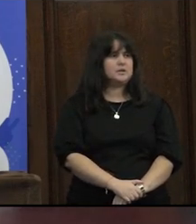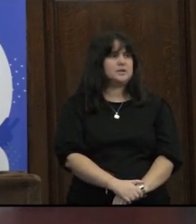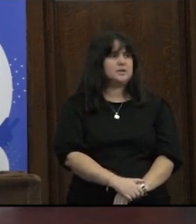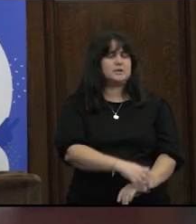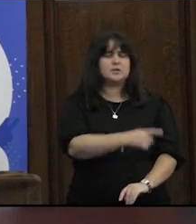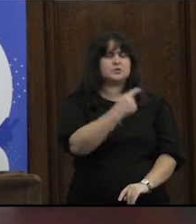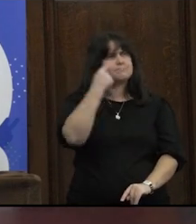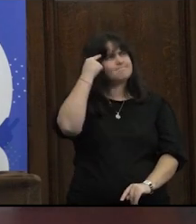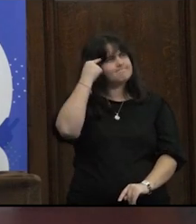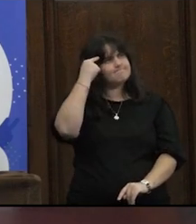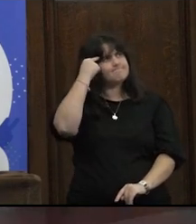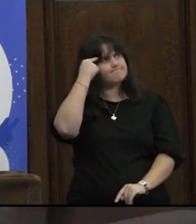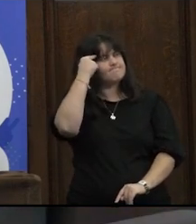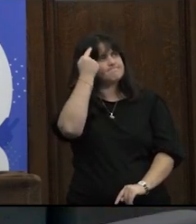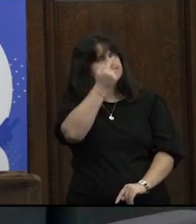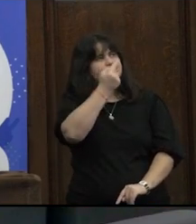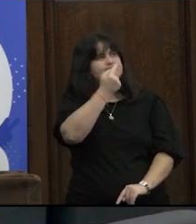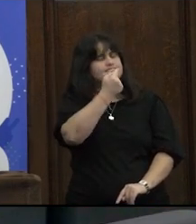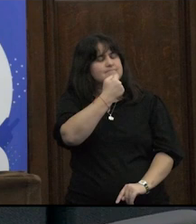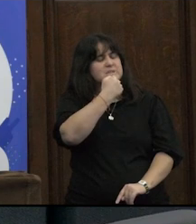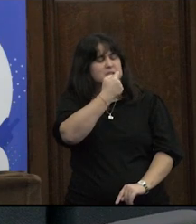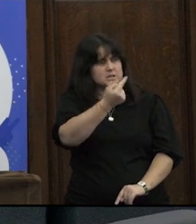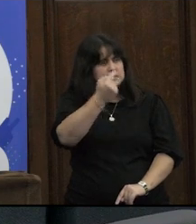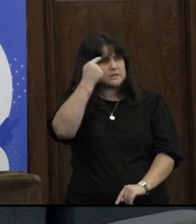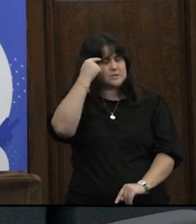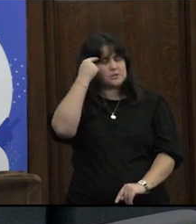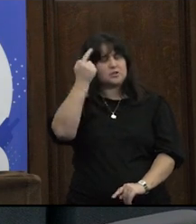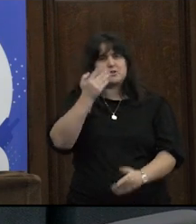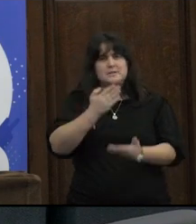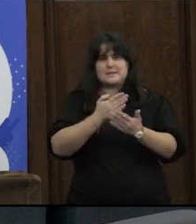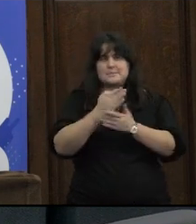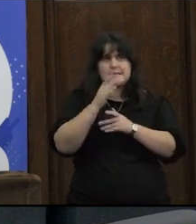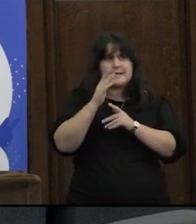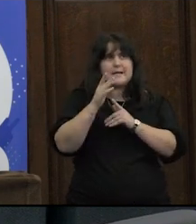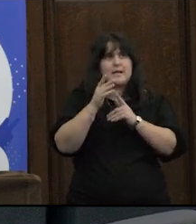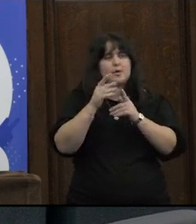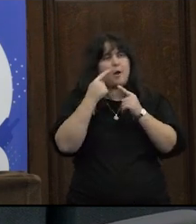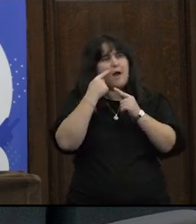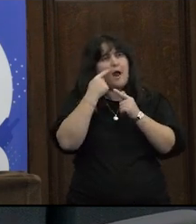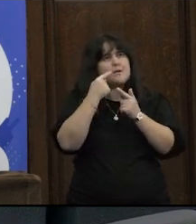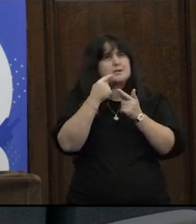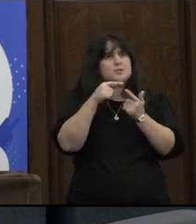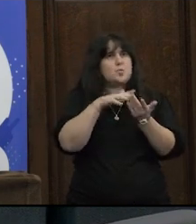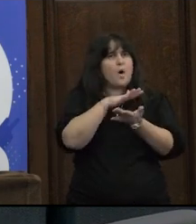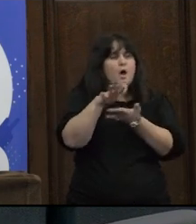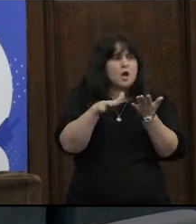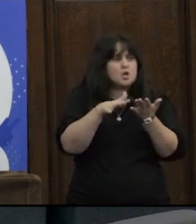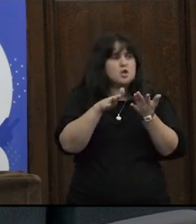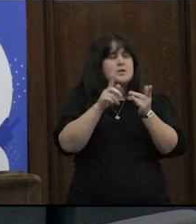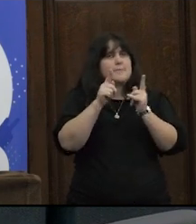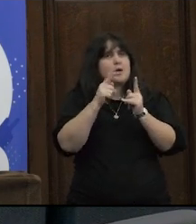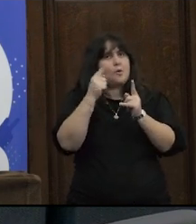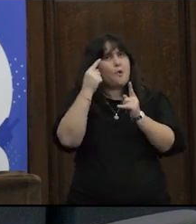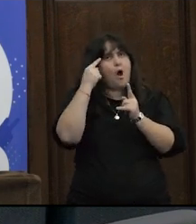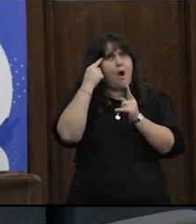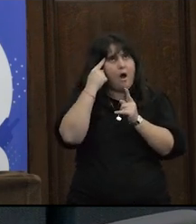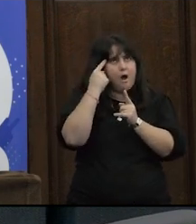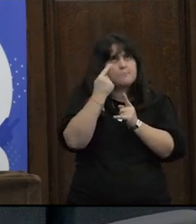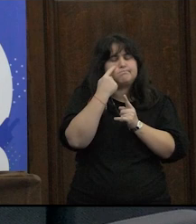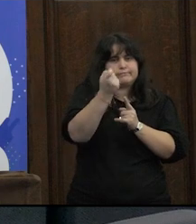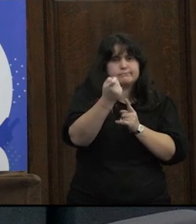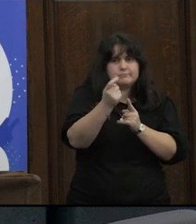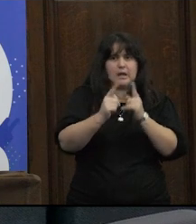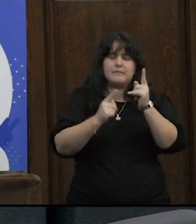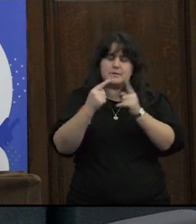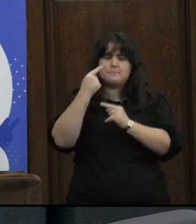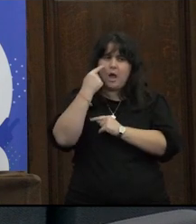¿sabes qué? me quedé pensando con esto porque yo cuestiono muchísimo la racionalidad y el nivel de conciencia